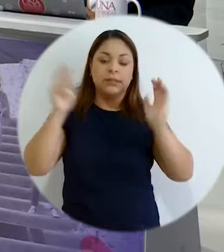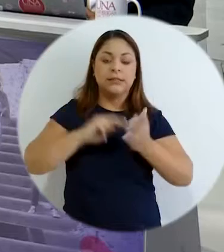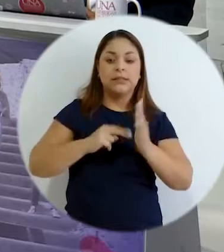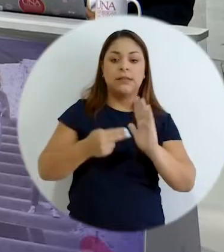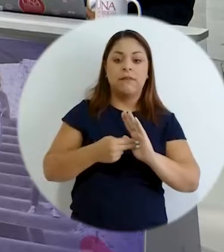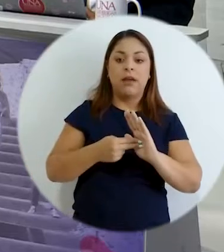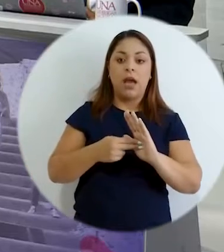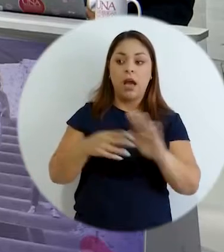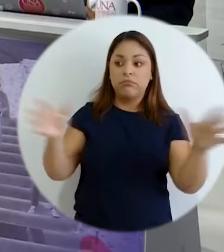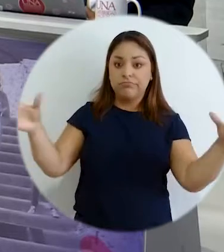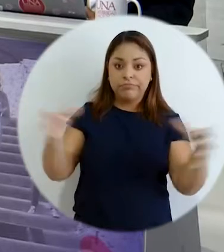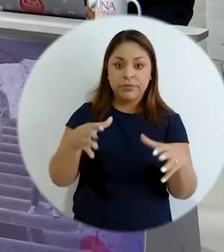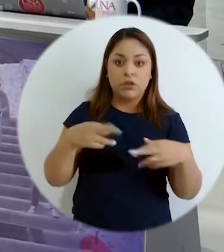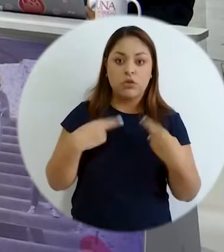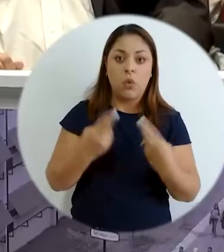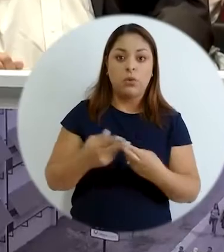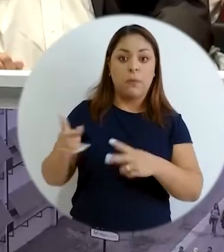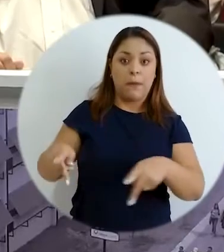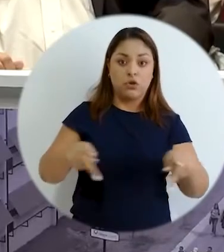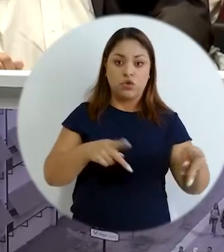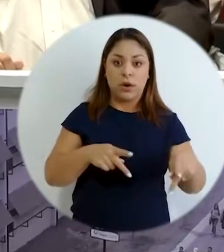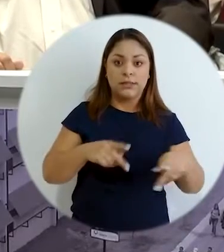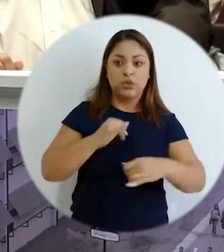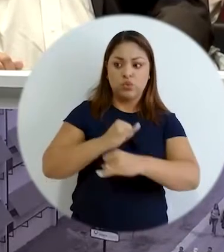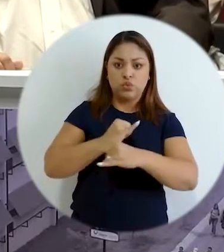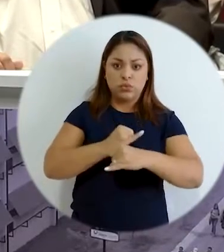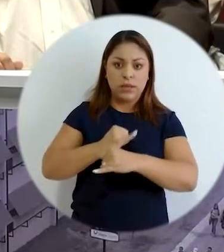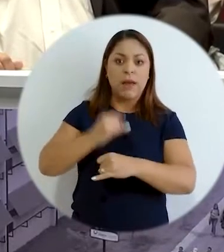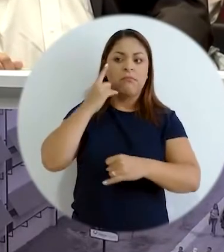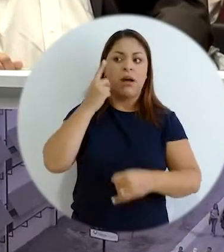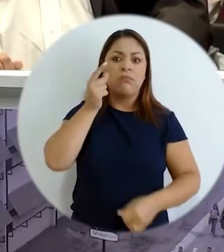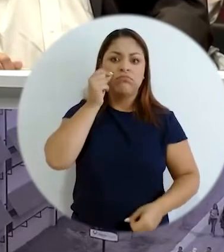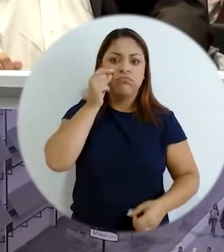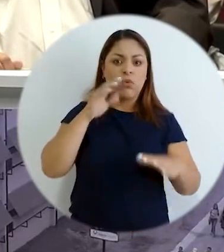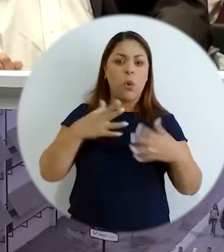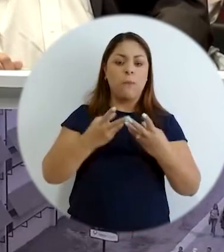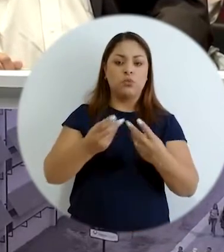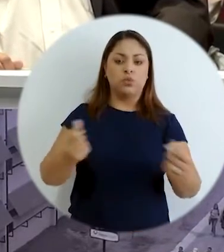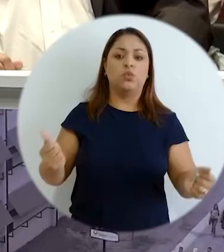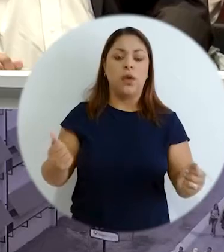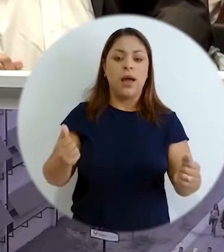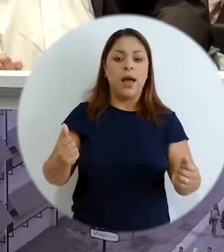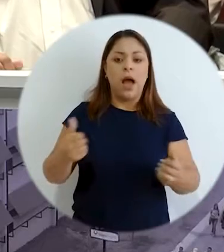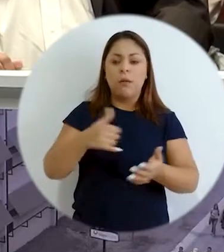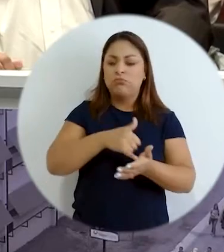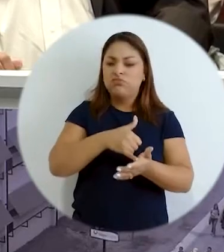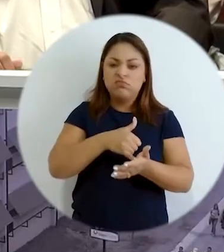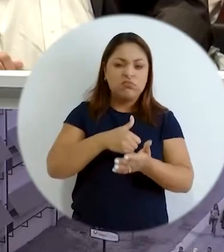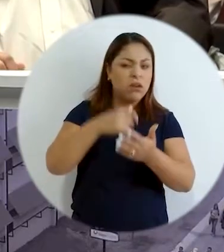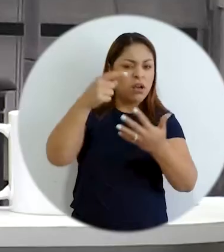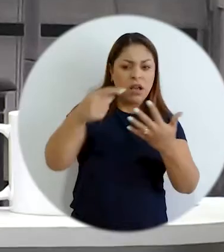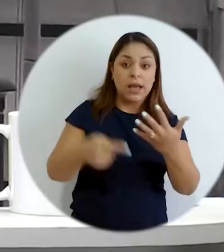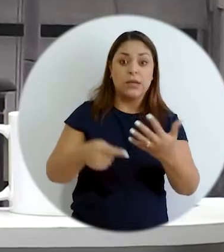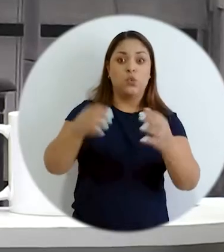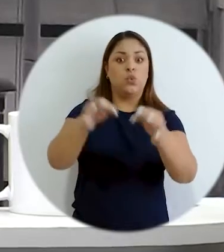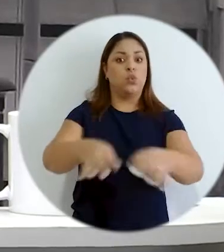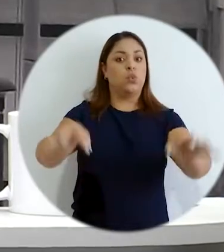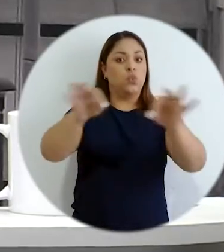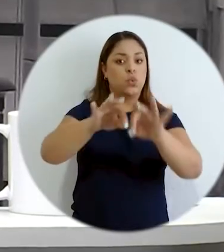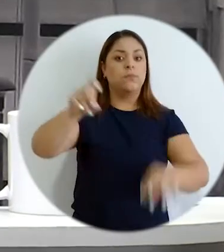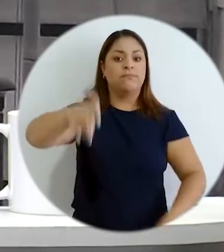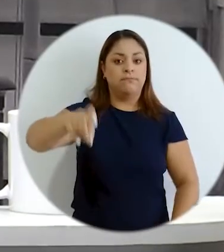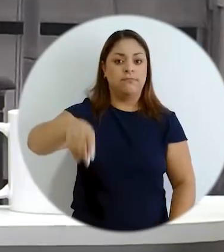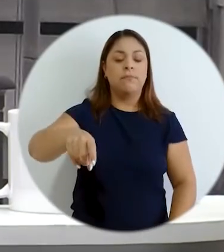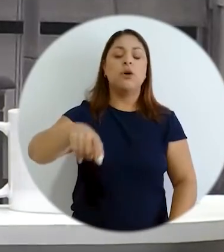personas reunir a las personas a las comunidades y la institucionalidad para ver cómo solucionar aspectos de índole muy vulnerables son